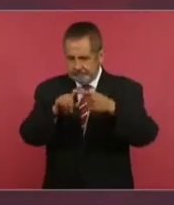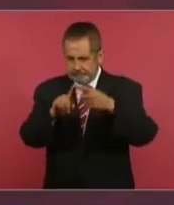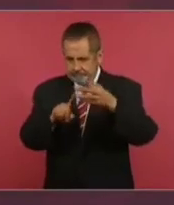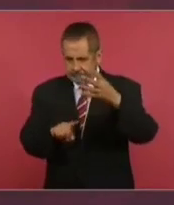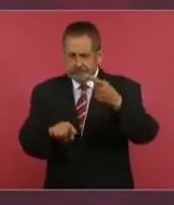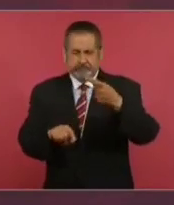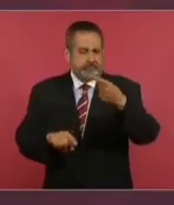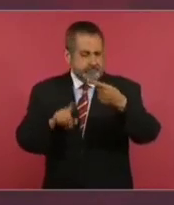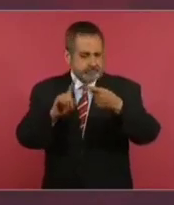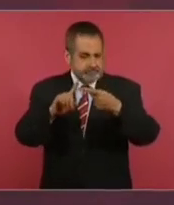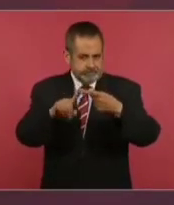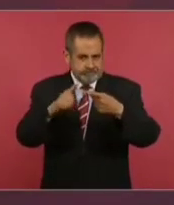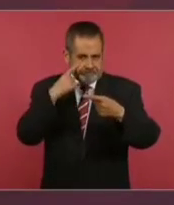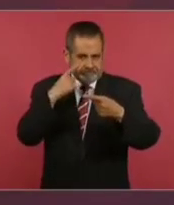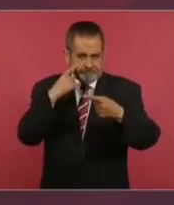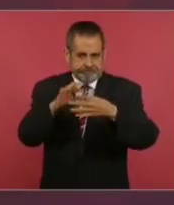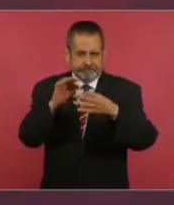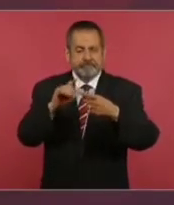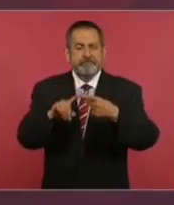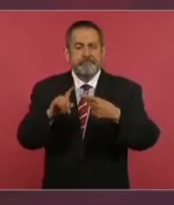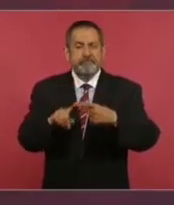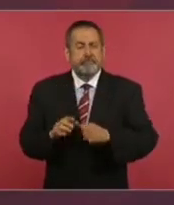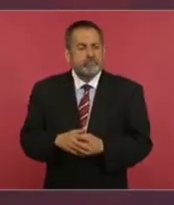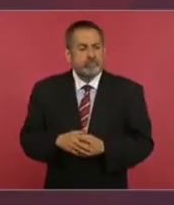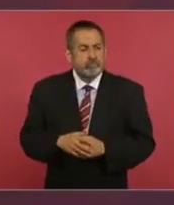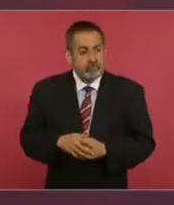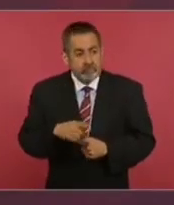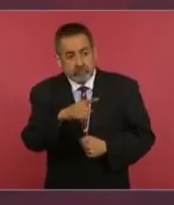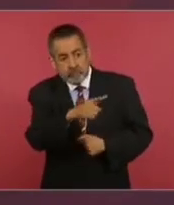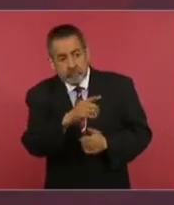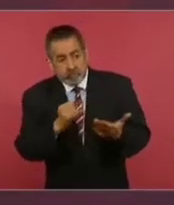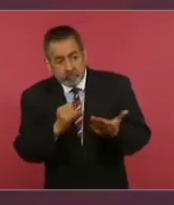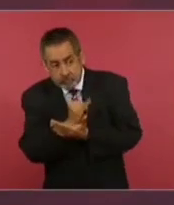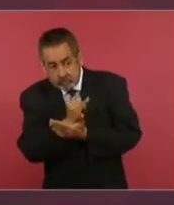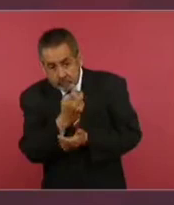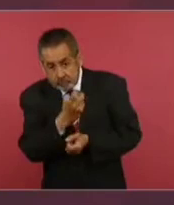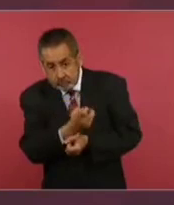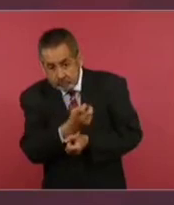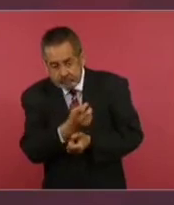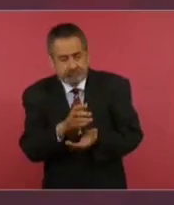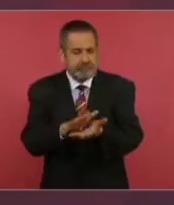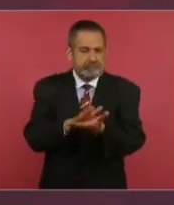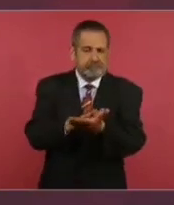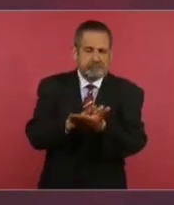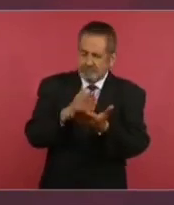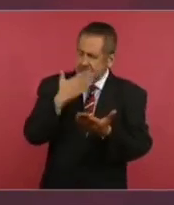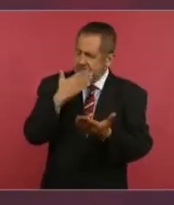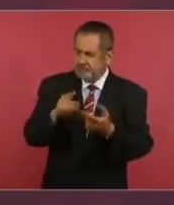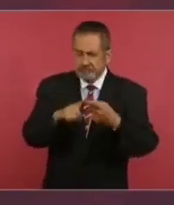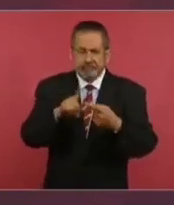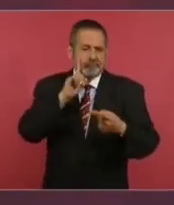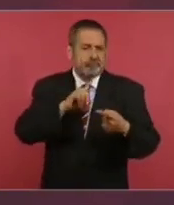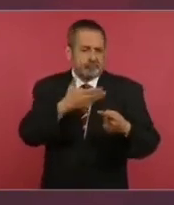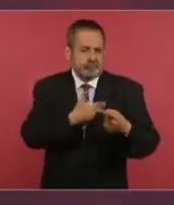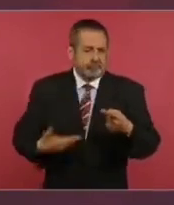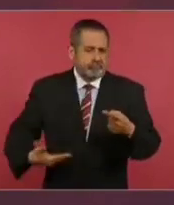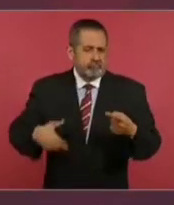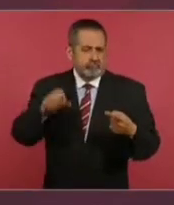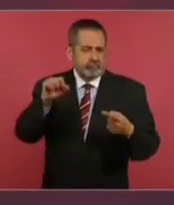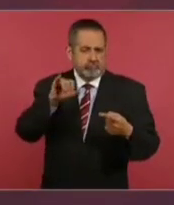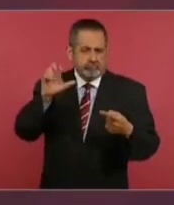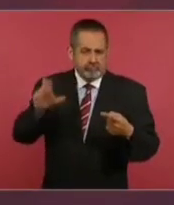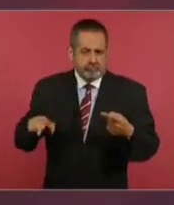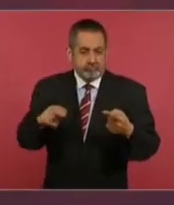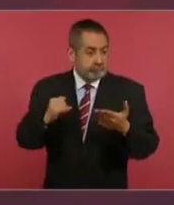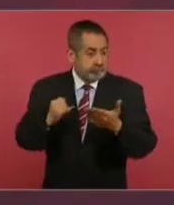que celebro la decisión que tomó la presidenta de la Suprema